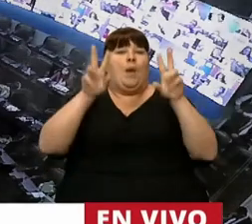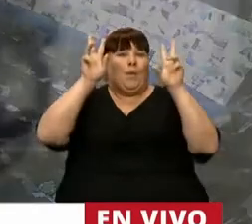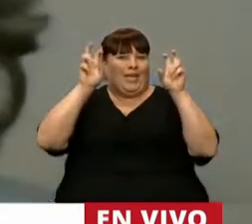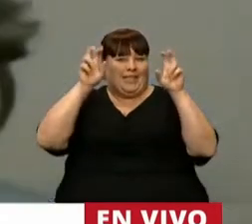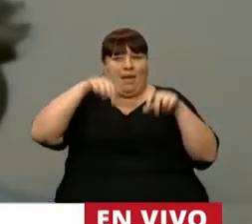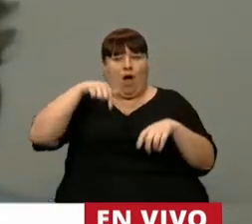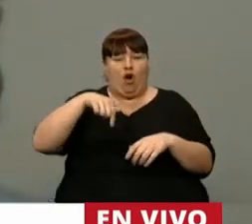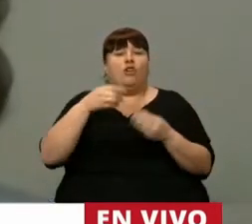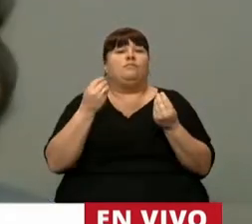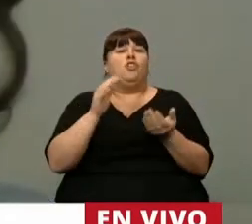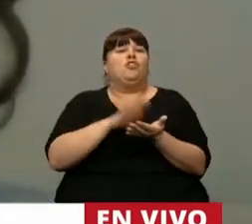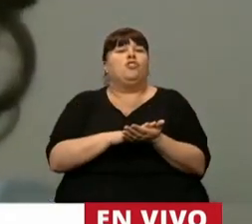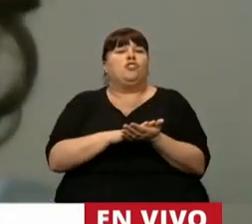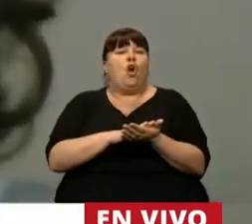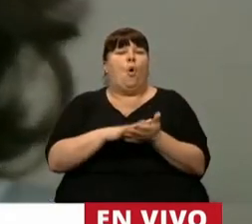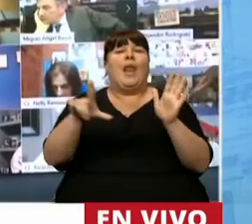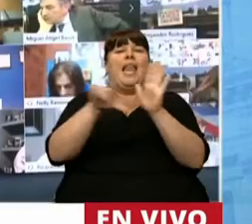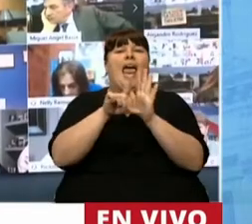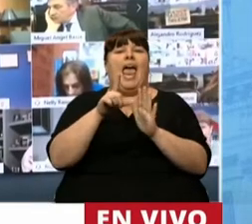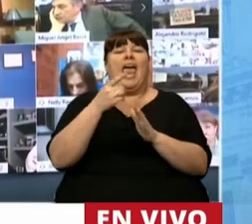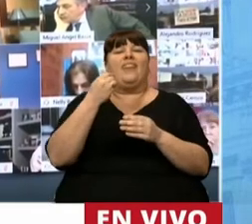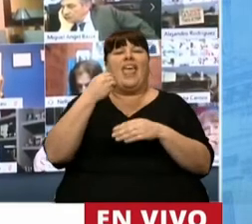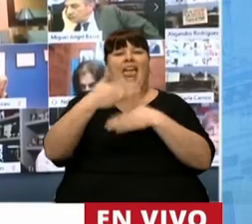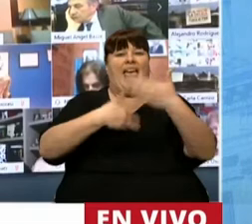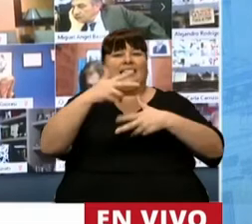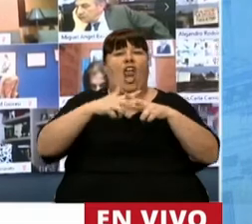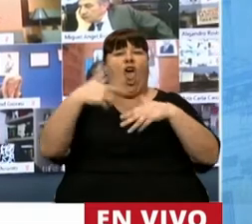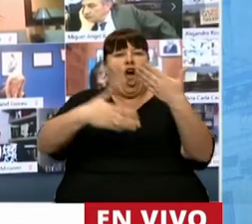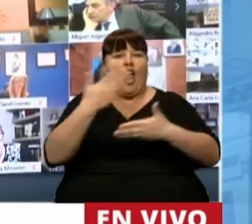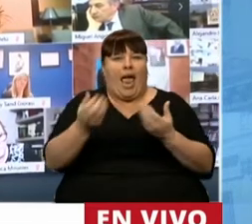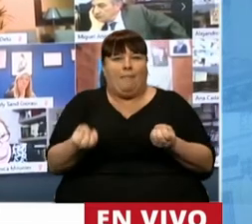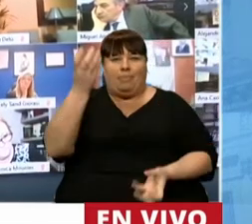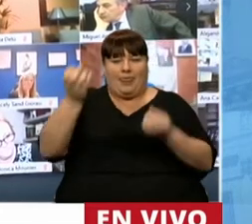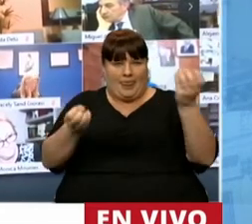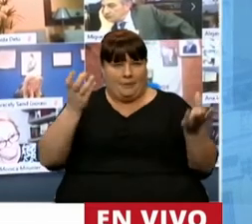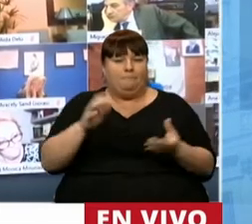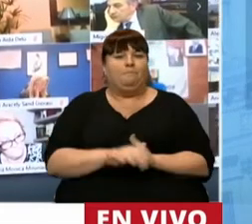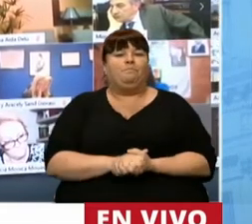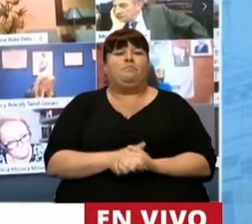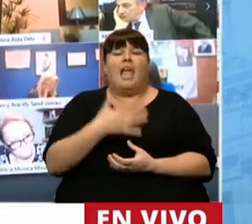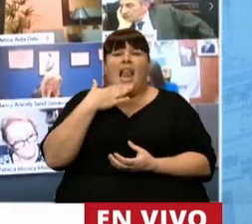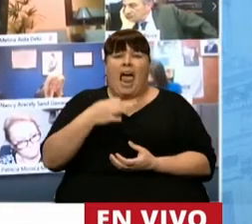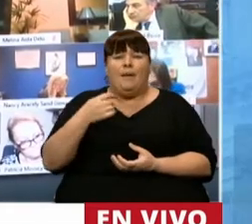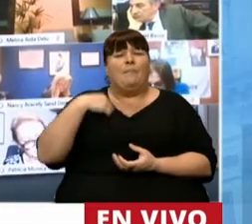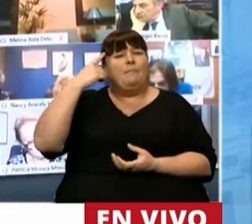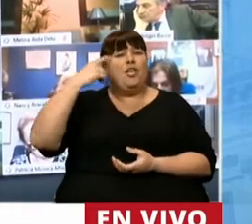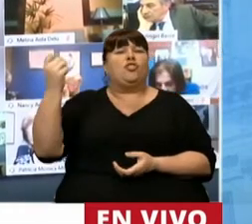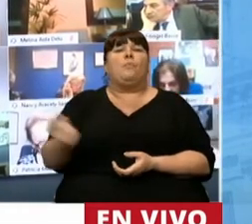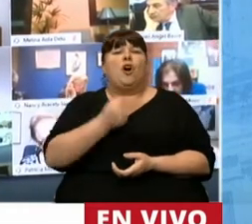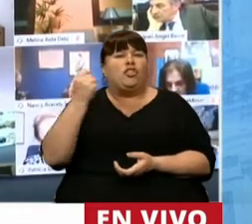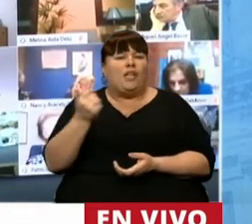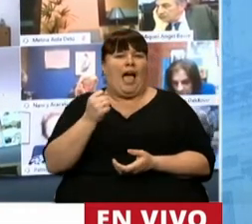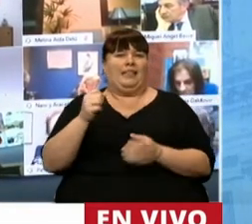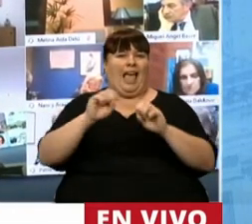nos trata hoy, que es esta ley de la economía del conocimiento. La verdad, me parece muy importante